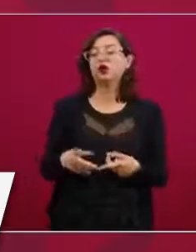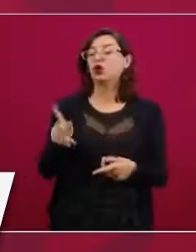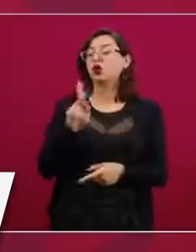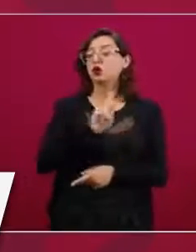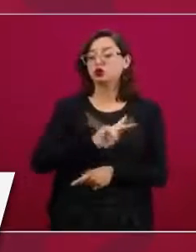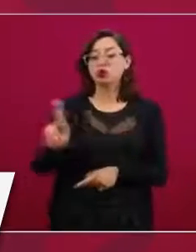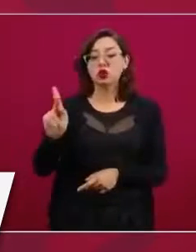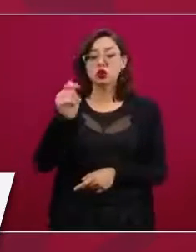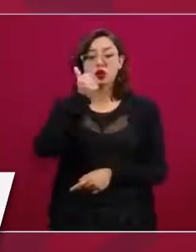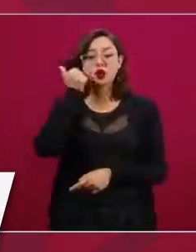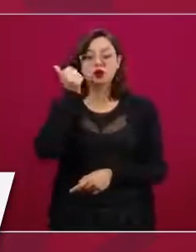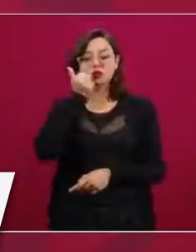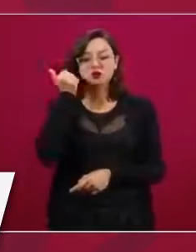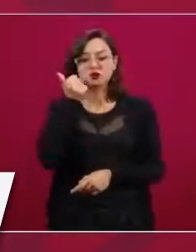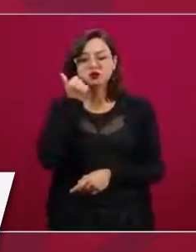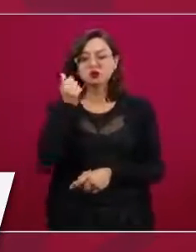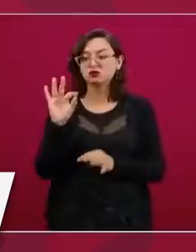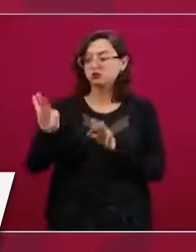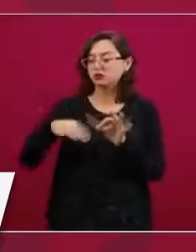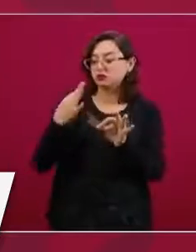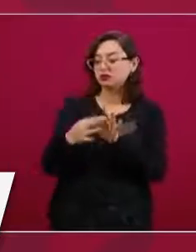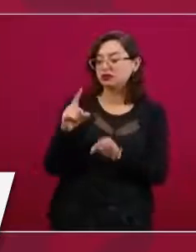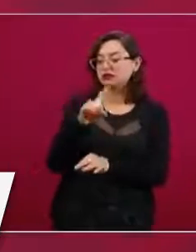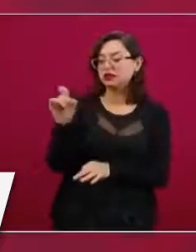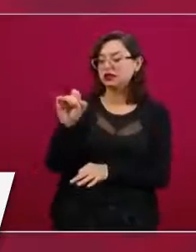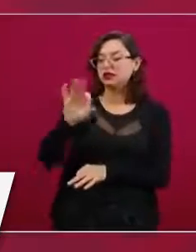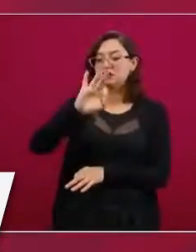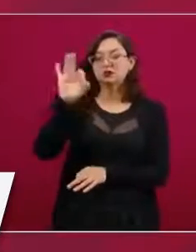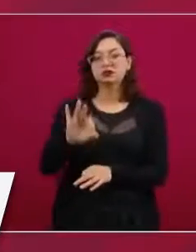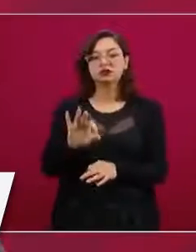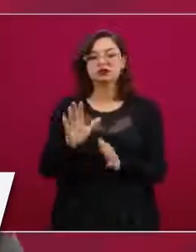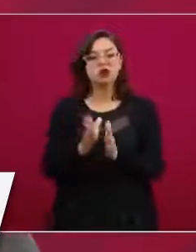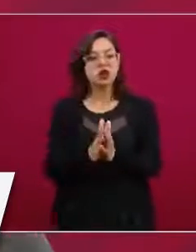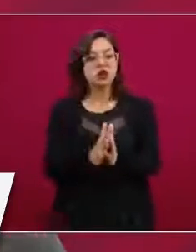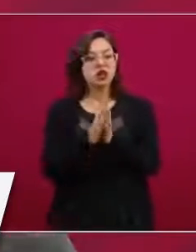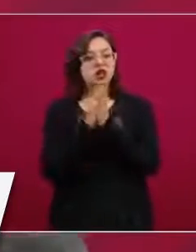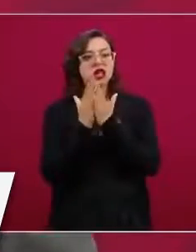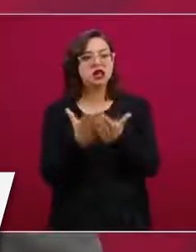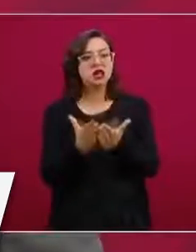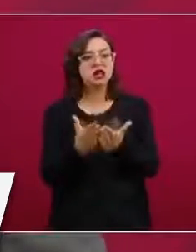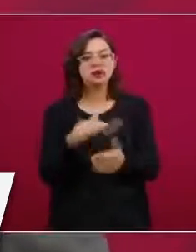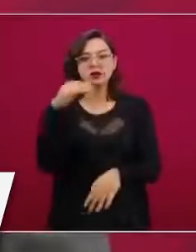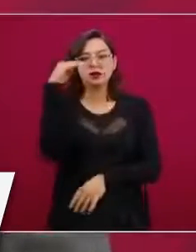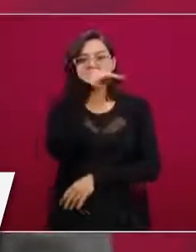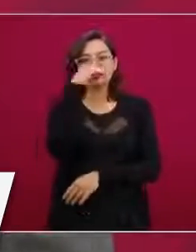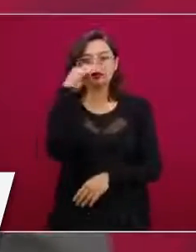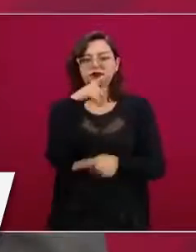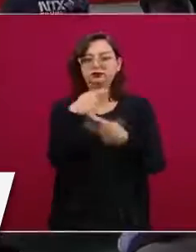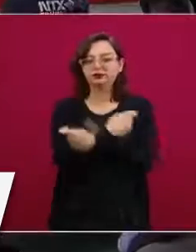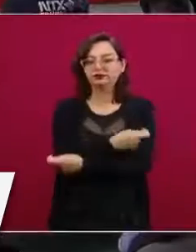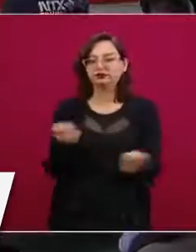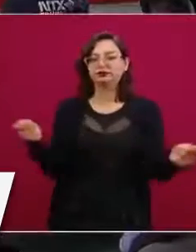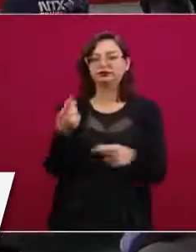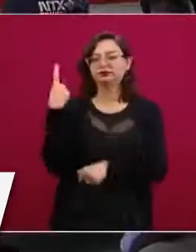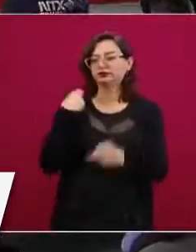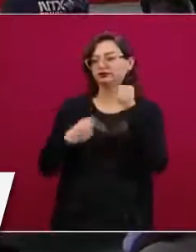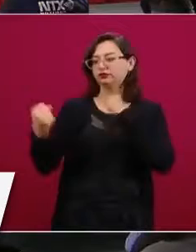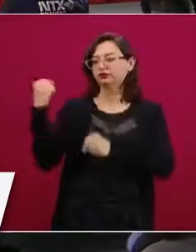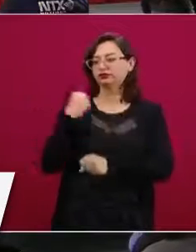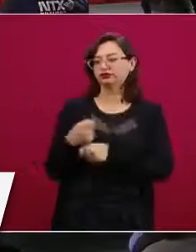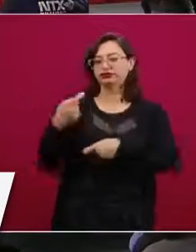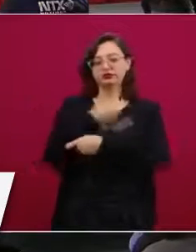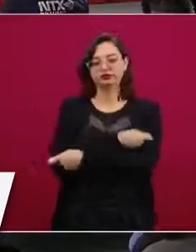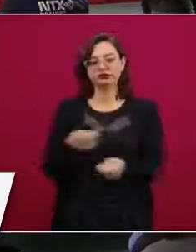tienen sus libros de texto gratuito. El año pasado usted, señor presidente, encabezó la distribución de 180 millones